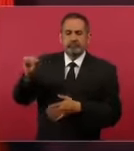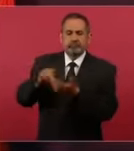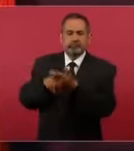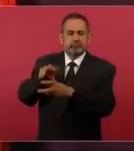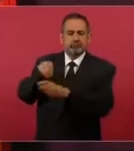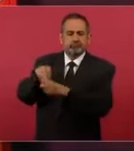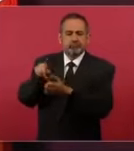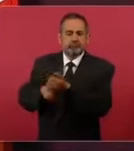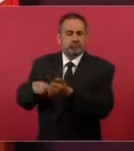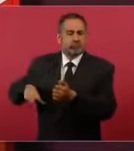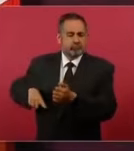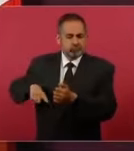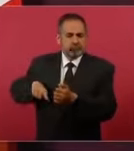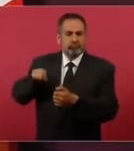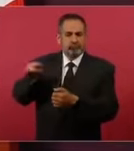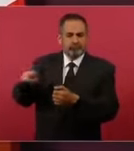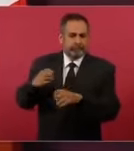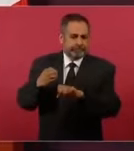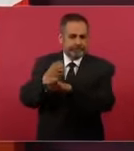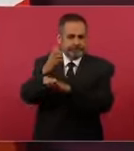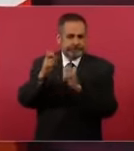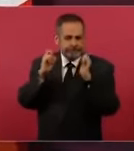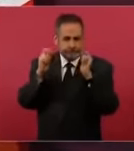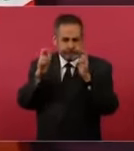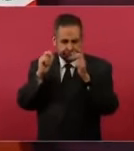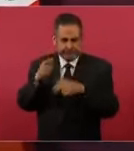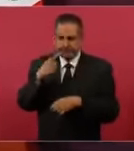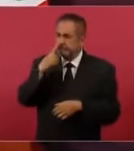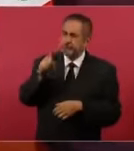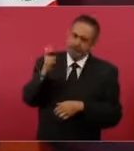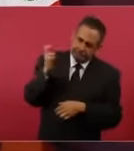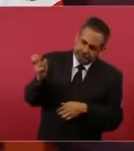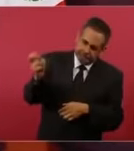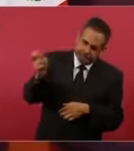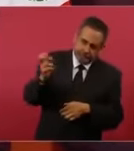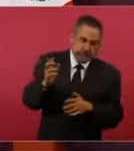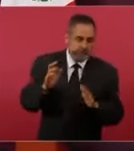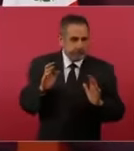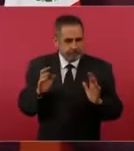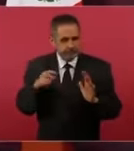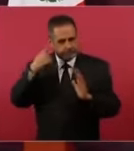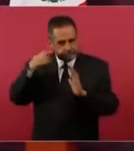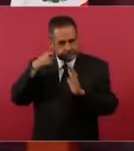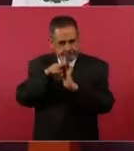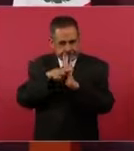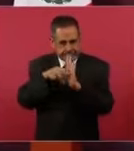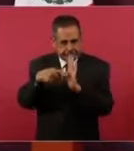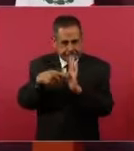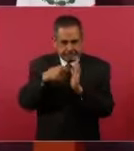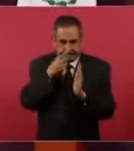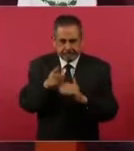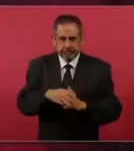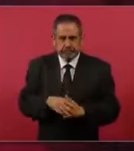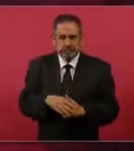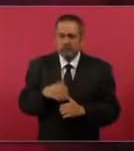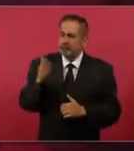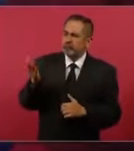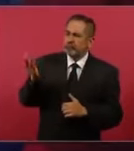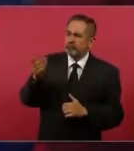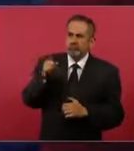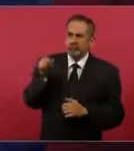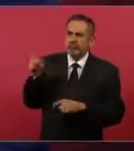públicos del estado de Chiapas, piden que se les